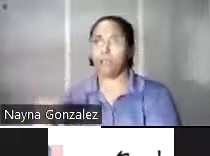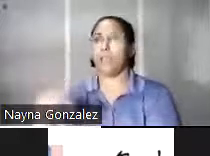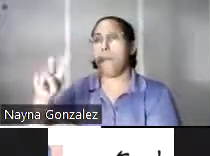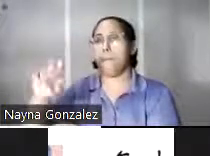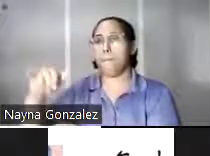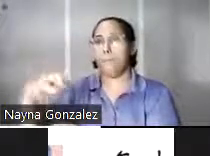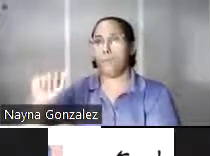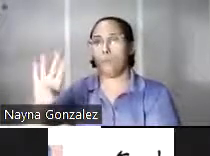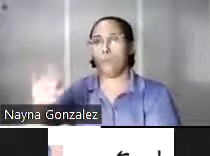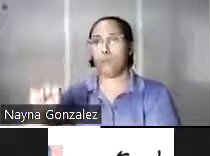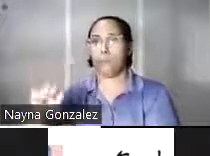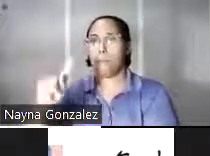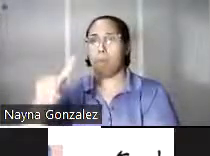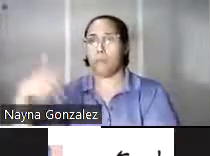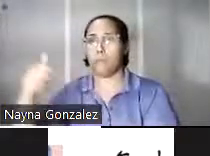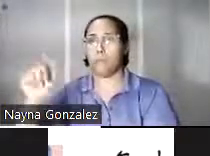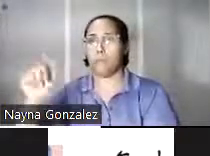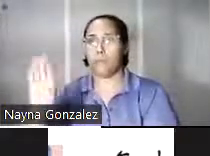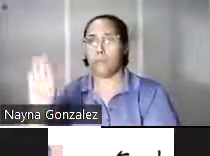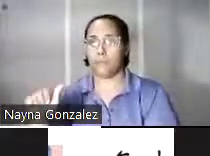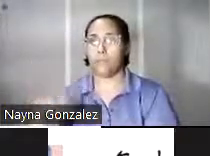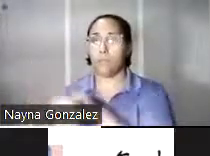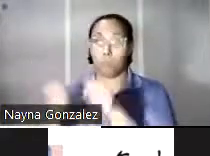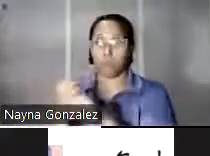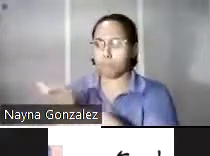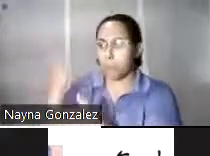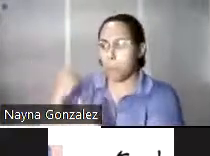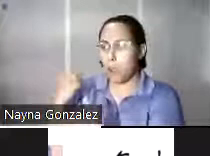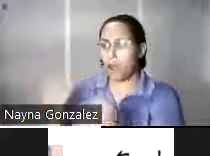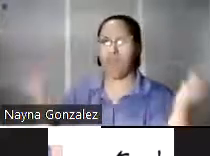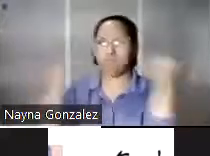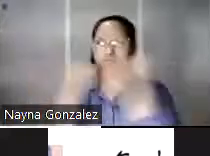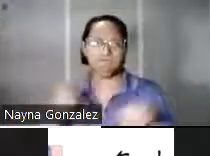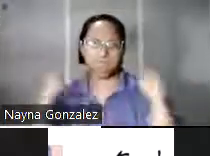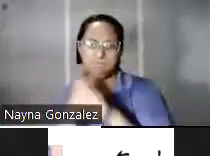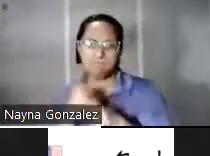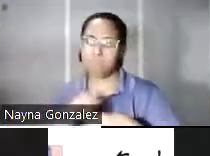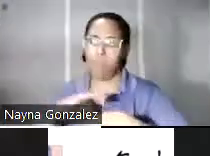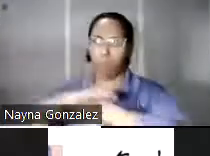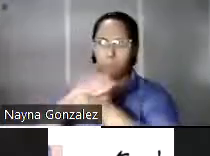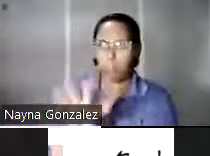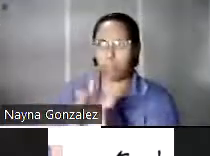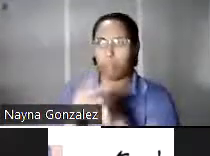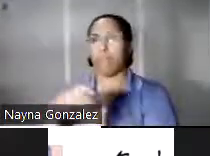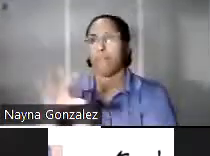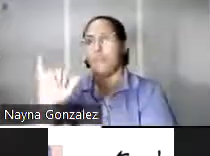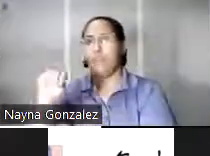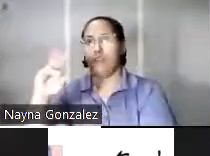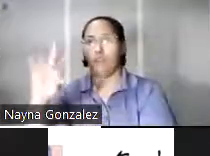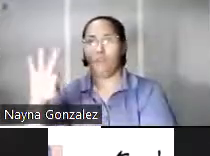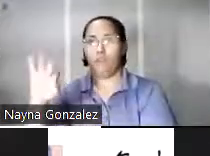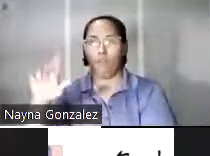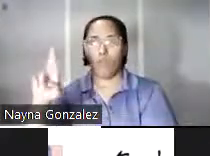Pocos años antes, el mundo batalló contra la mortal pandemia de la influenza, mal llamada española,